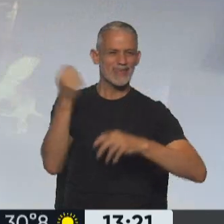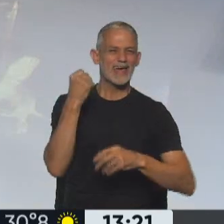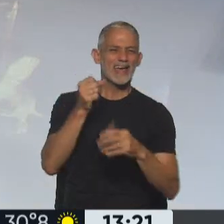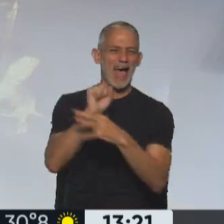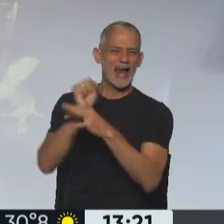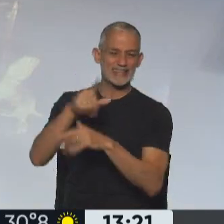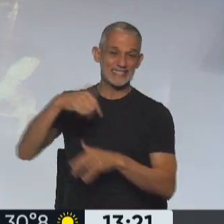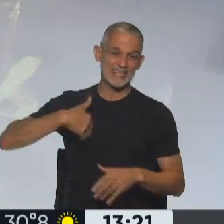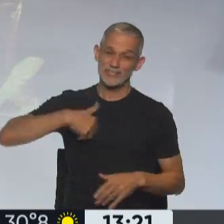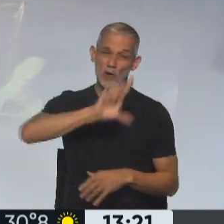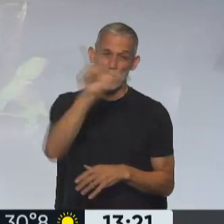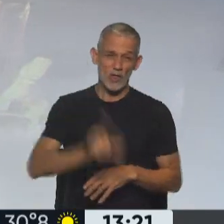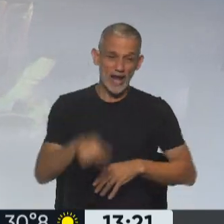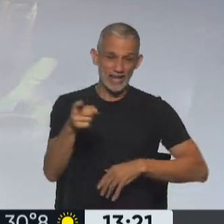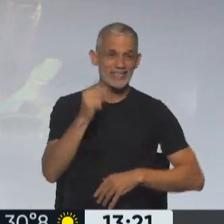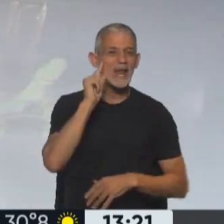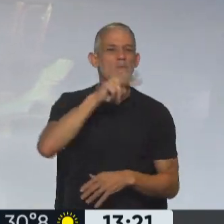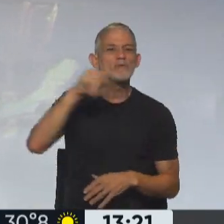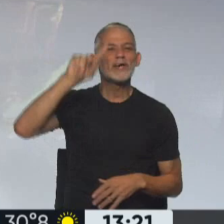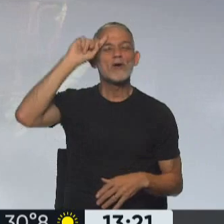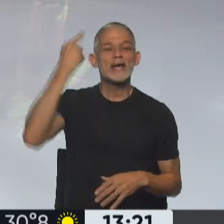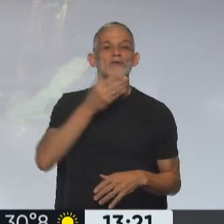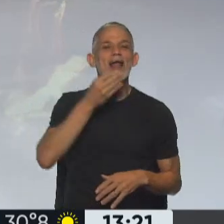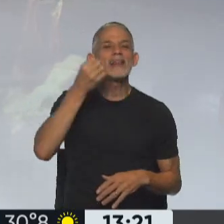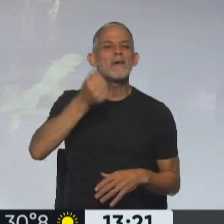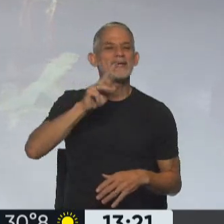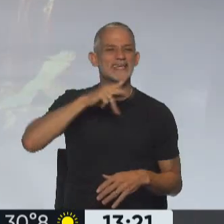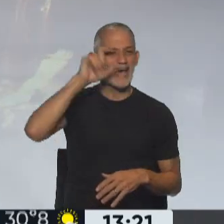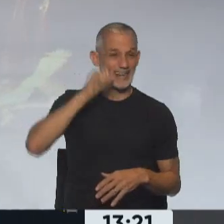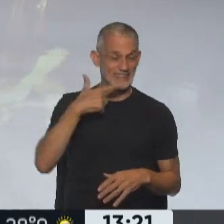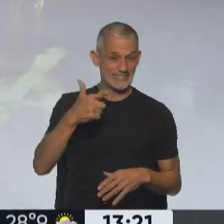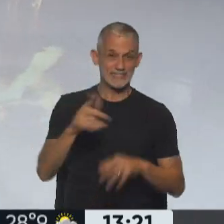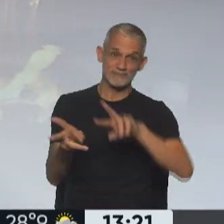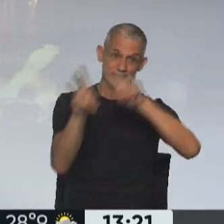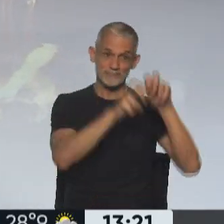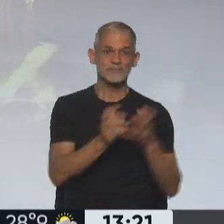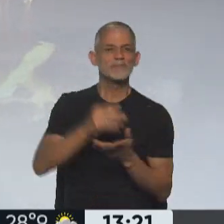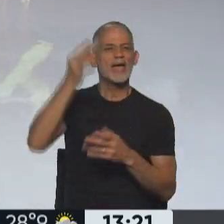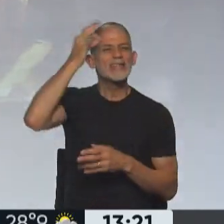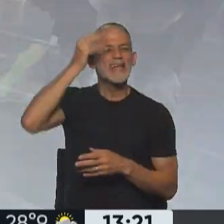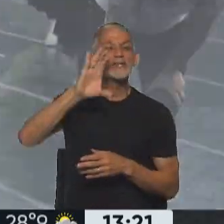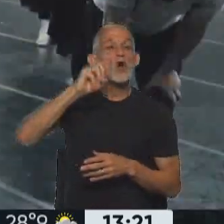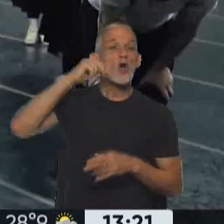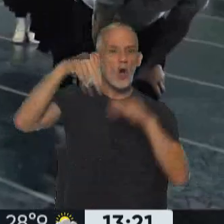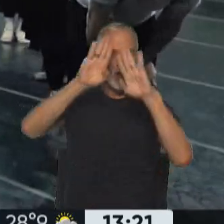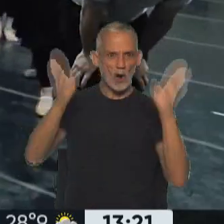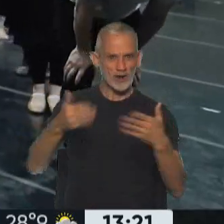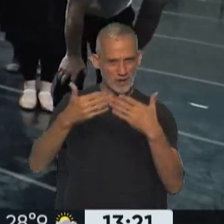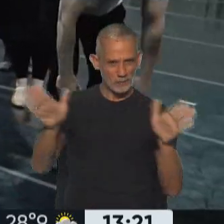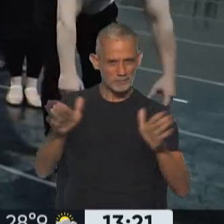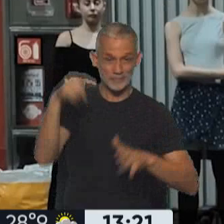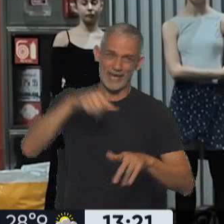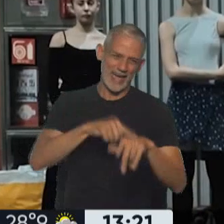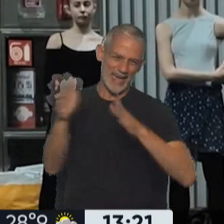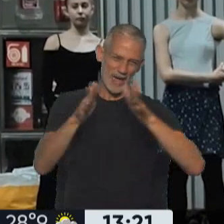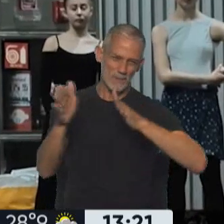artistas, de toda la Argentina allí en el Museo Nacional de Bellas Artes. Y nos vamos hacia el Teatro Colón porque hay una inauguración muy típica de esta